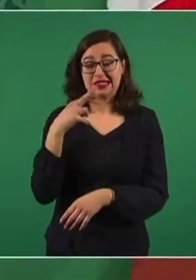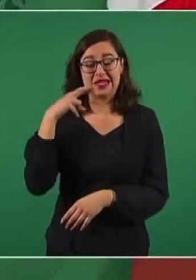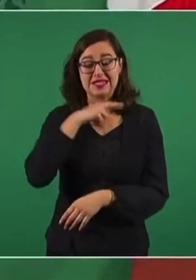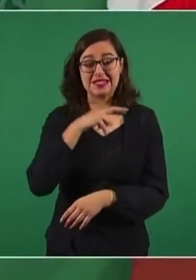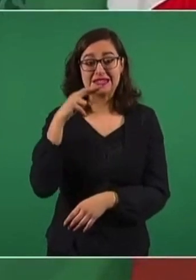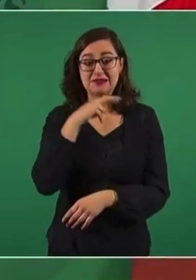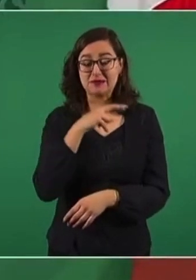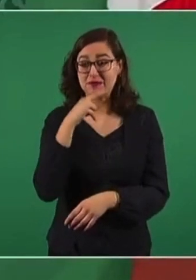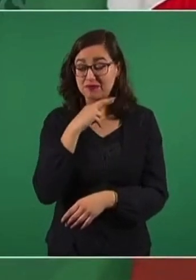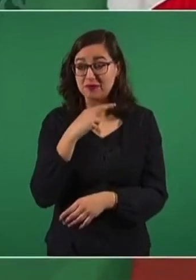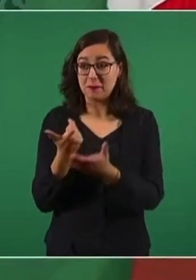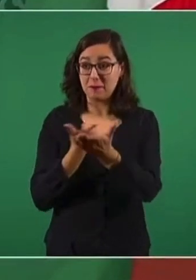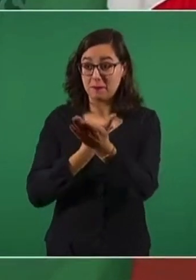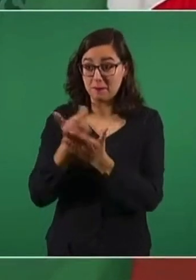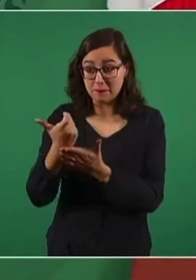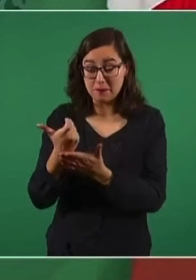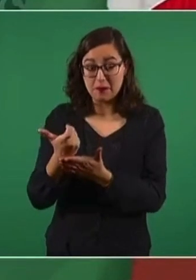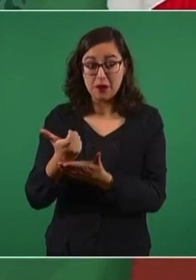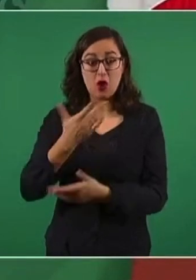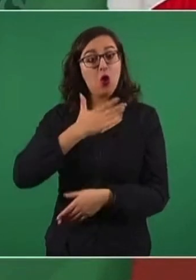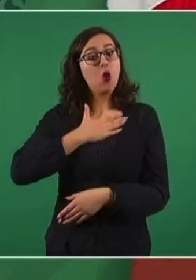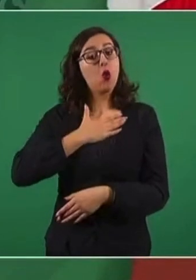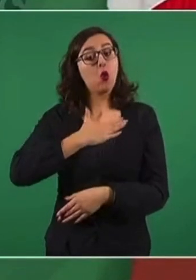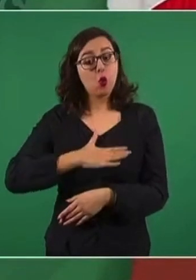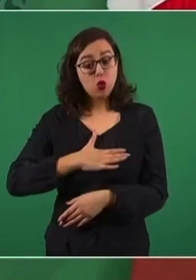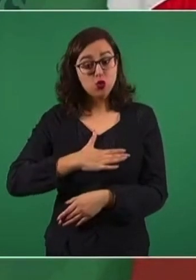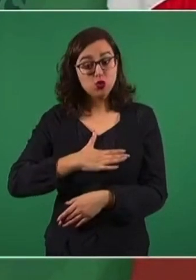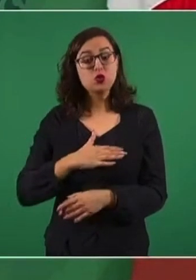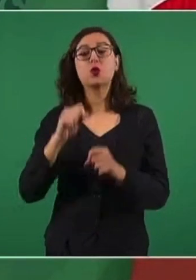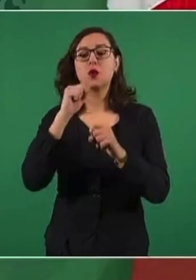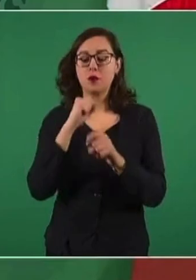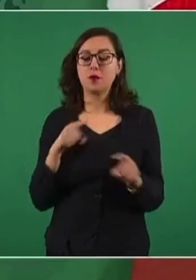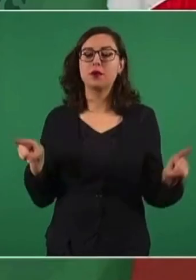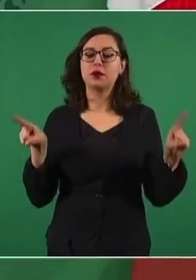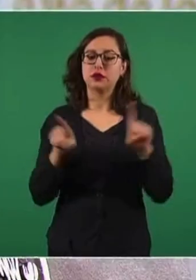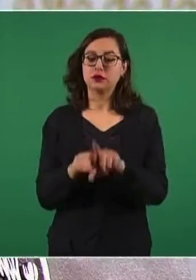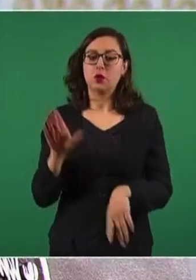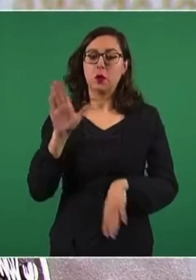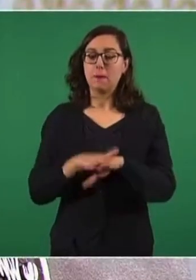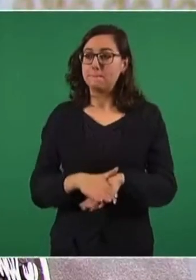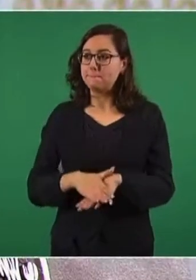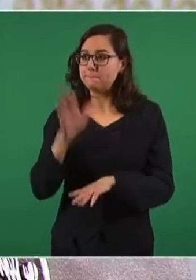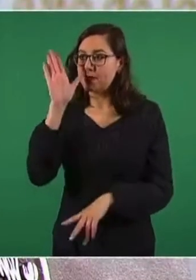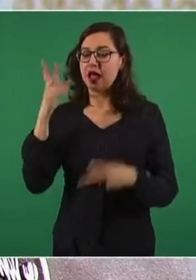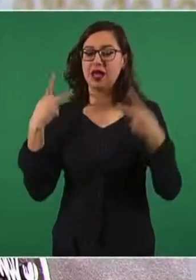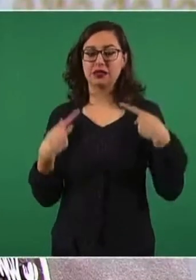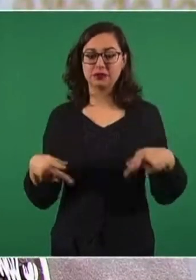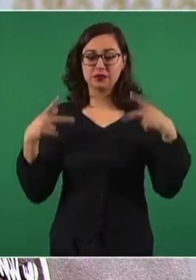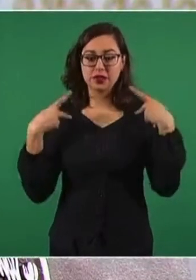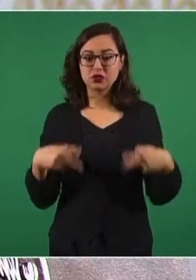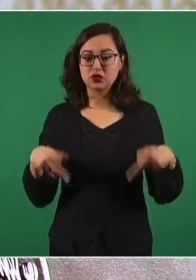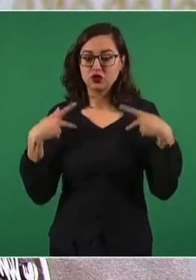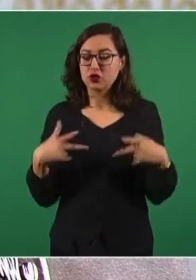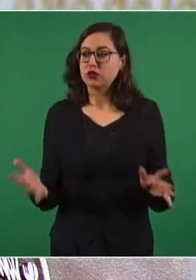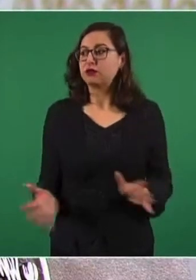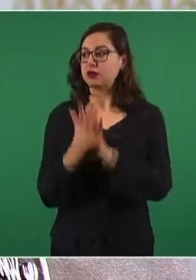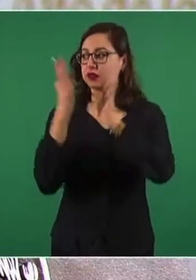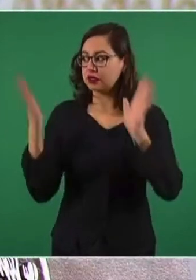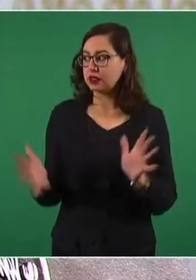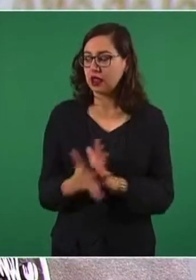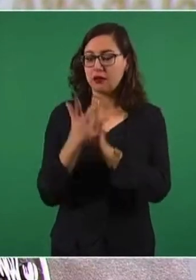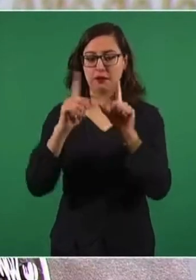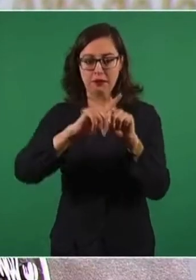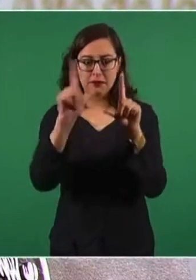alcanzando precios justos, aumentando la participación de muchos proveedores nacionales y extranjeros,